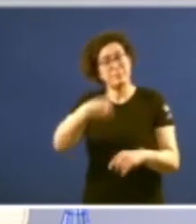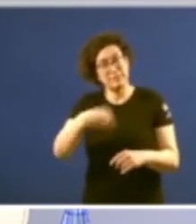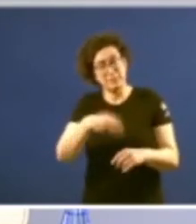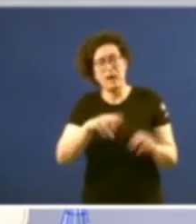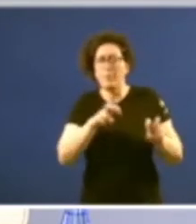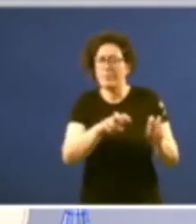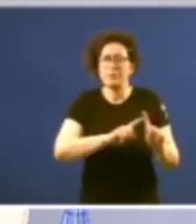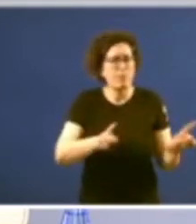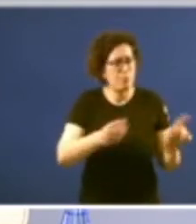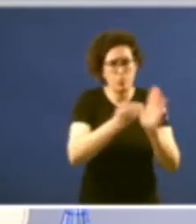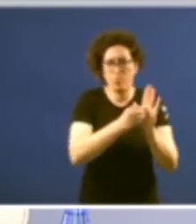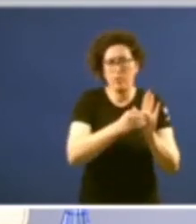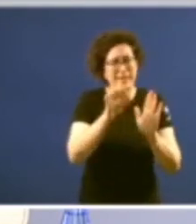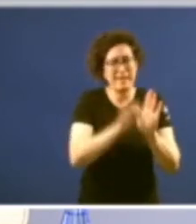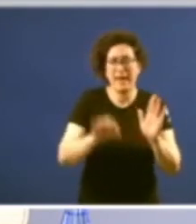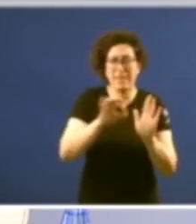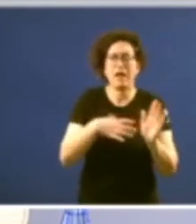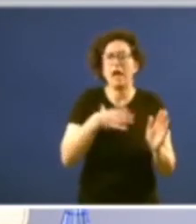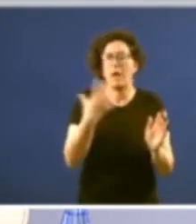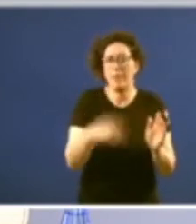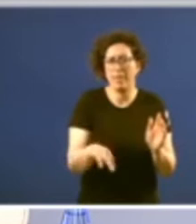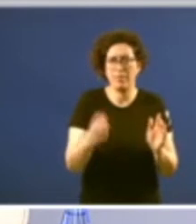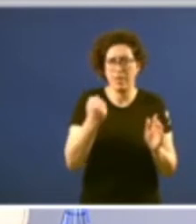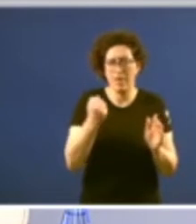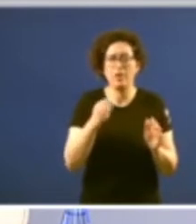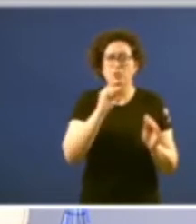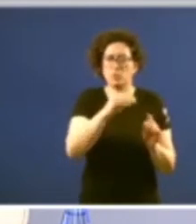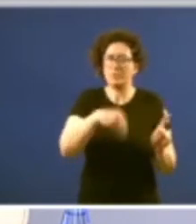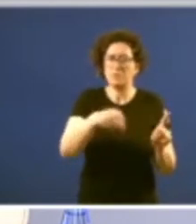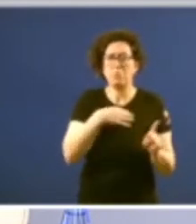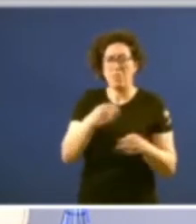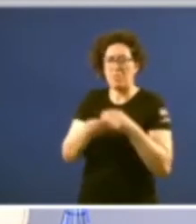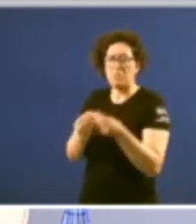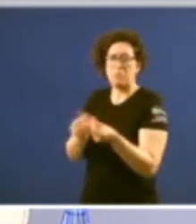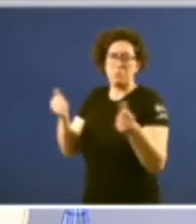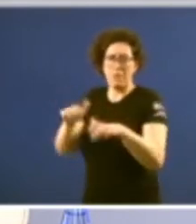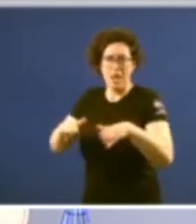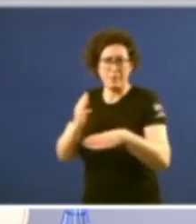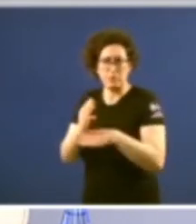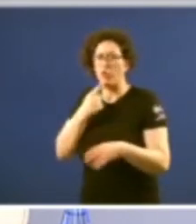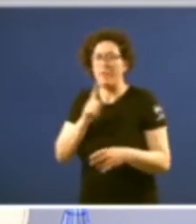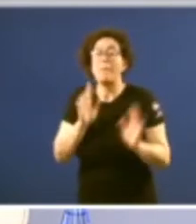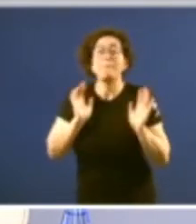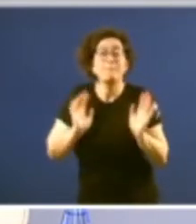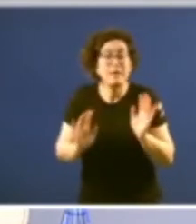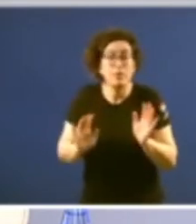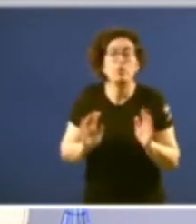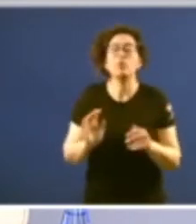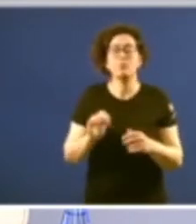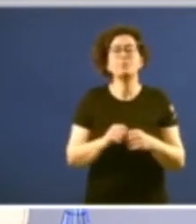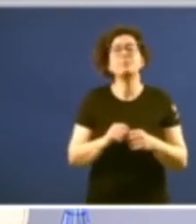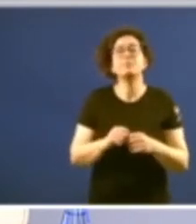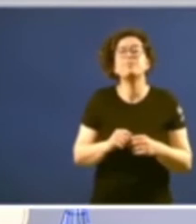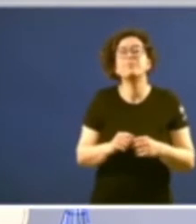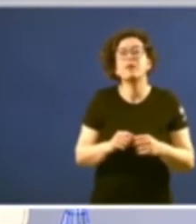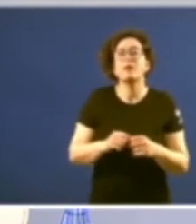tampouco contemplaba esta facultade presidencial de disolver a cámara Si o facía con